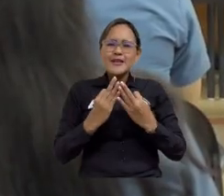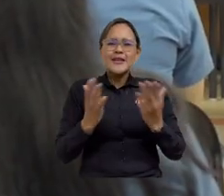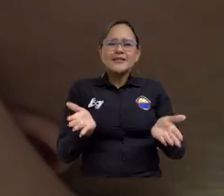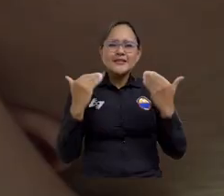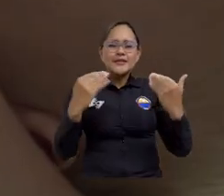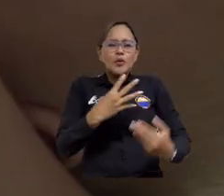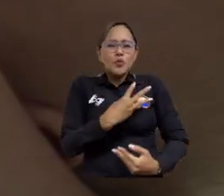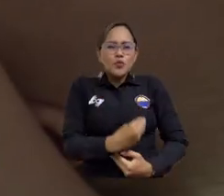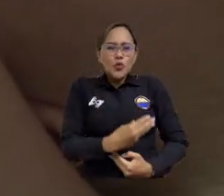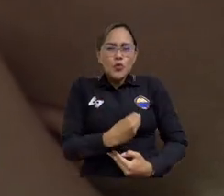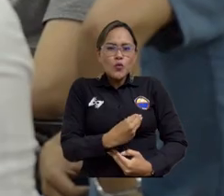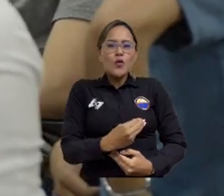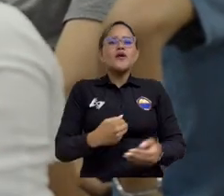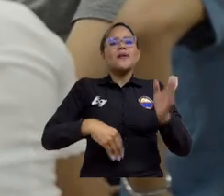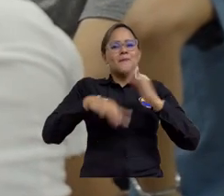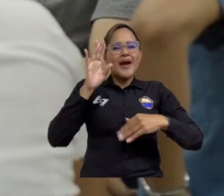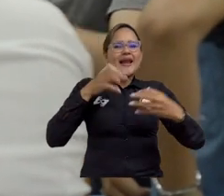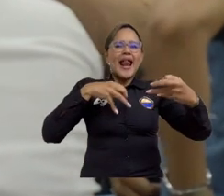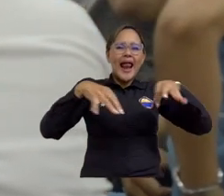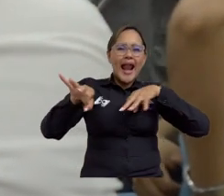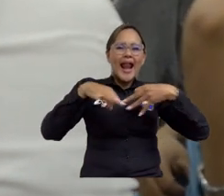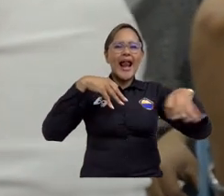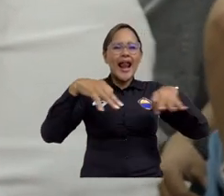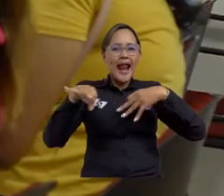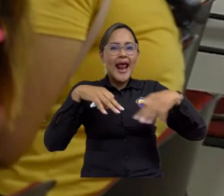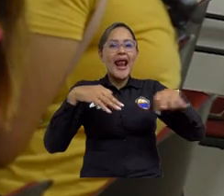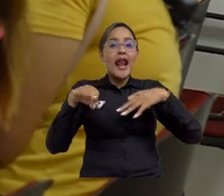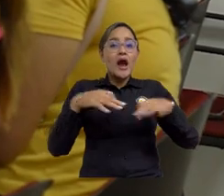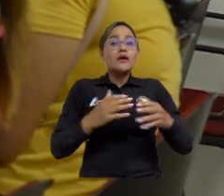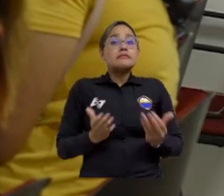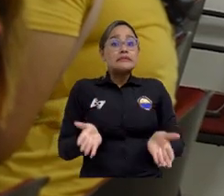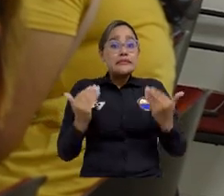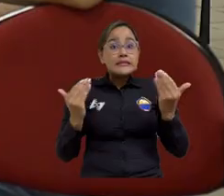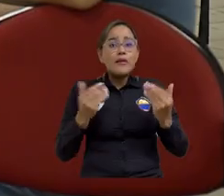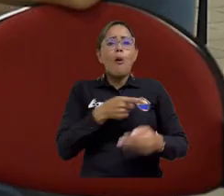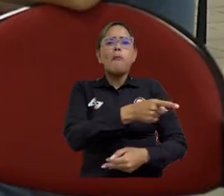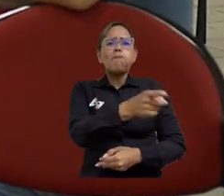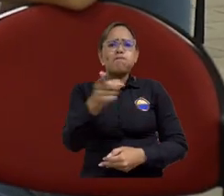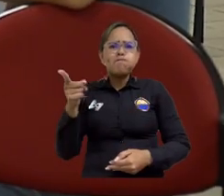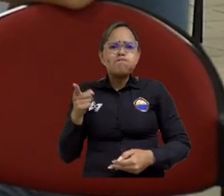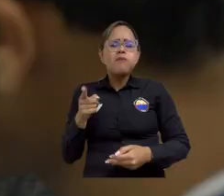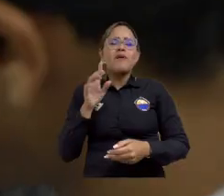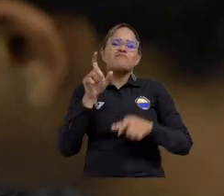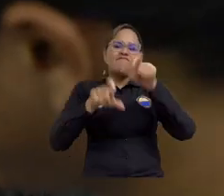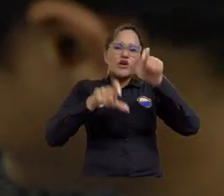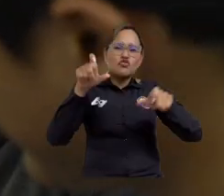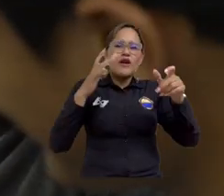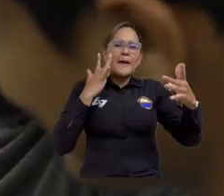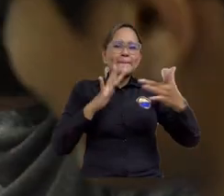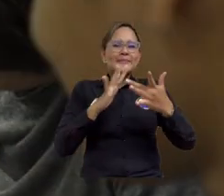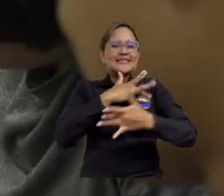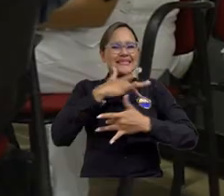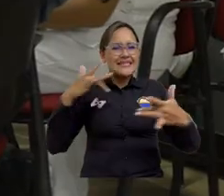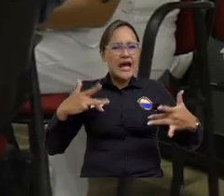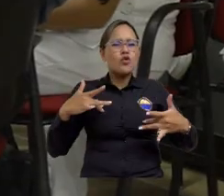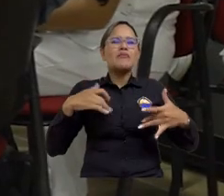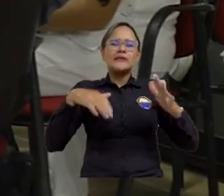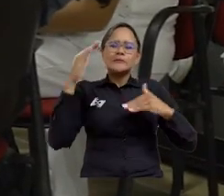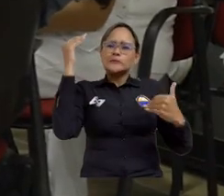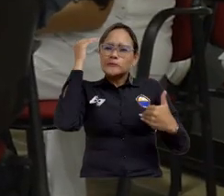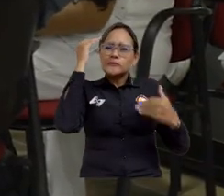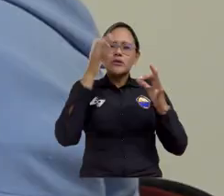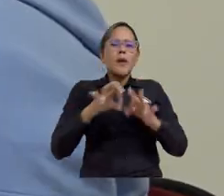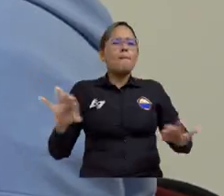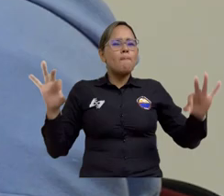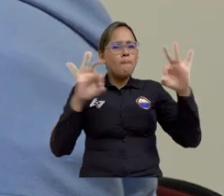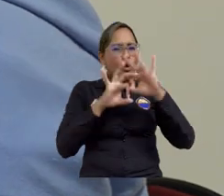seminario taller pro lactancia también hicieron parte de la agenda como escenarios en los que participaron actores del sector salud para generar conciencia